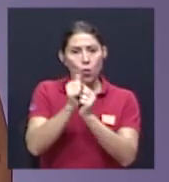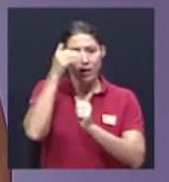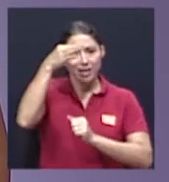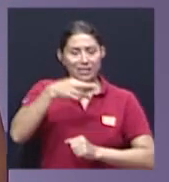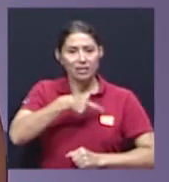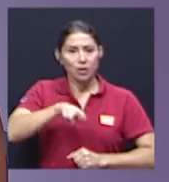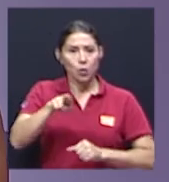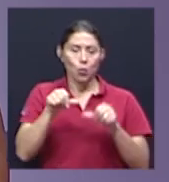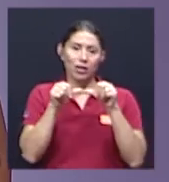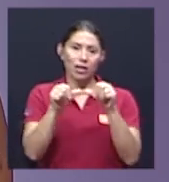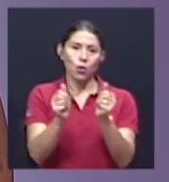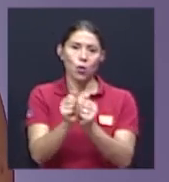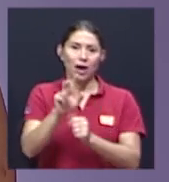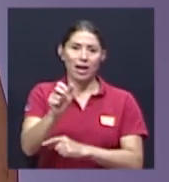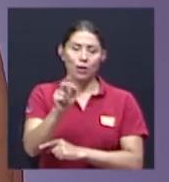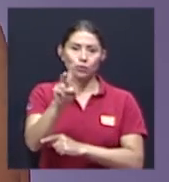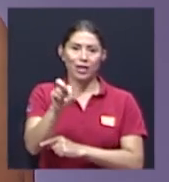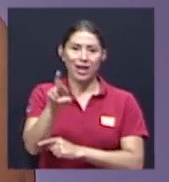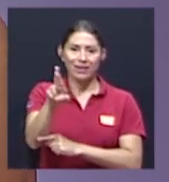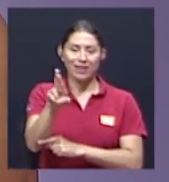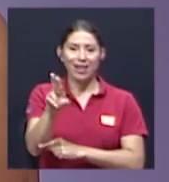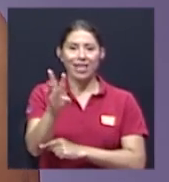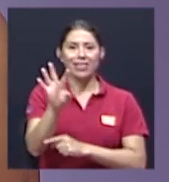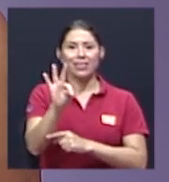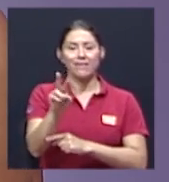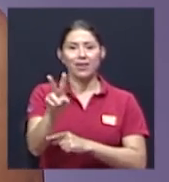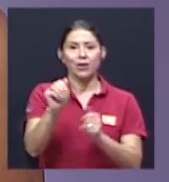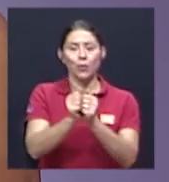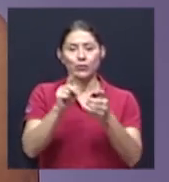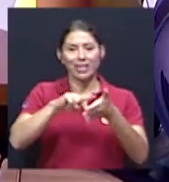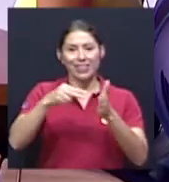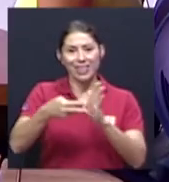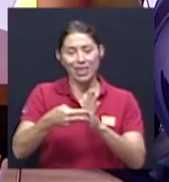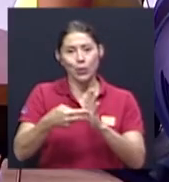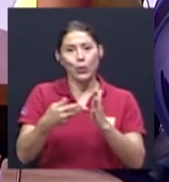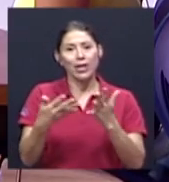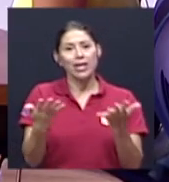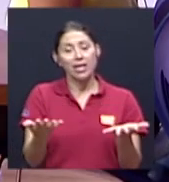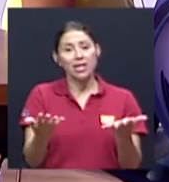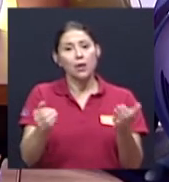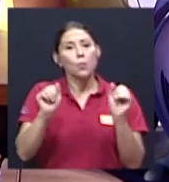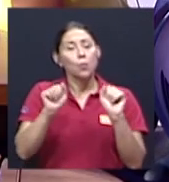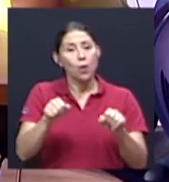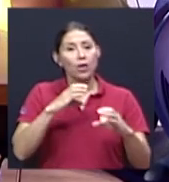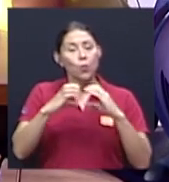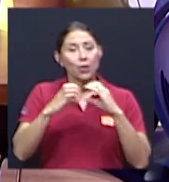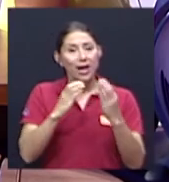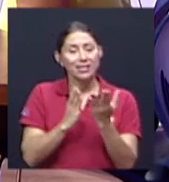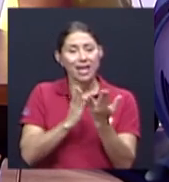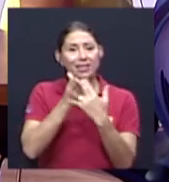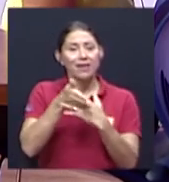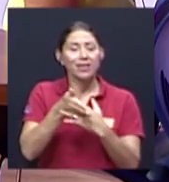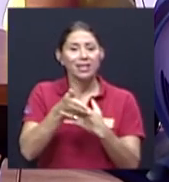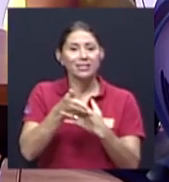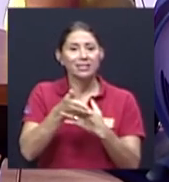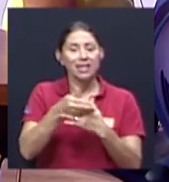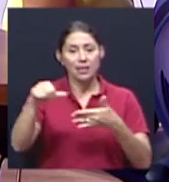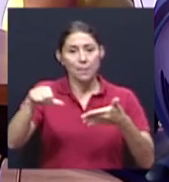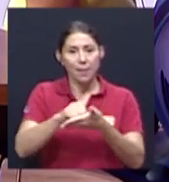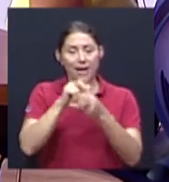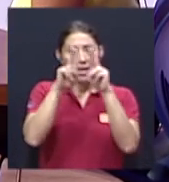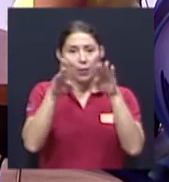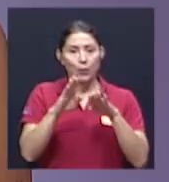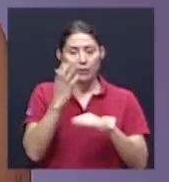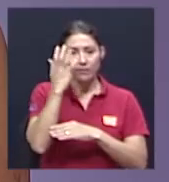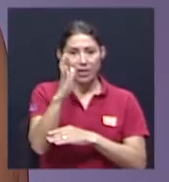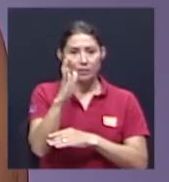canal UCR TV Consentido y puede comunicarse a través de nuestra página de Facebook